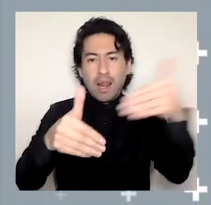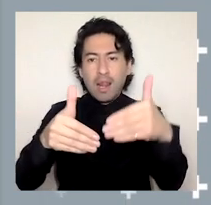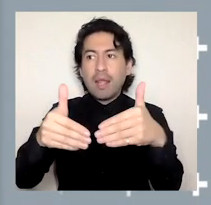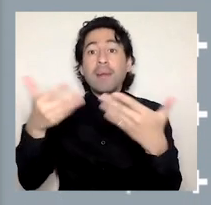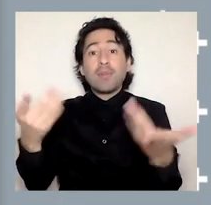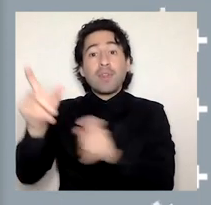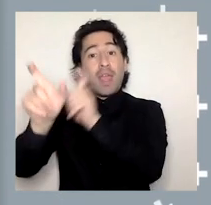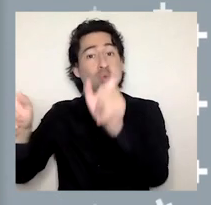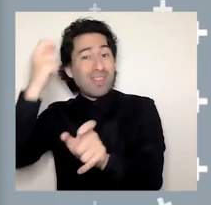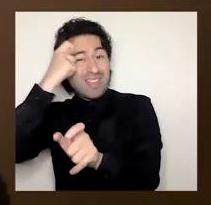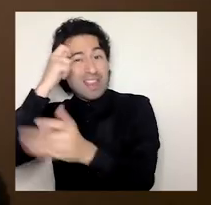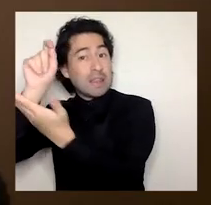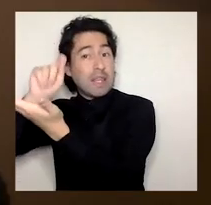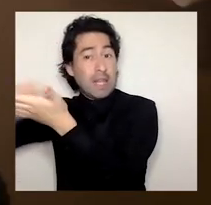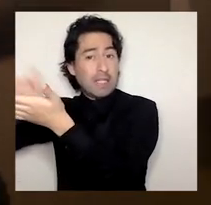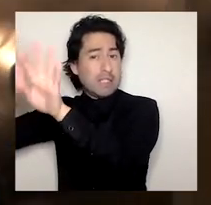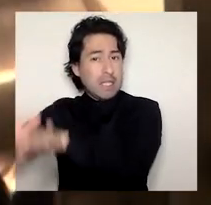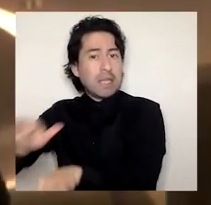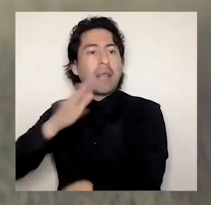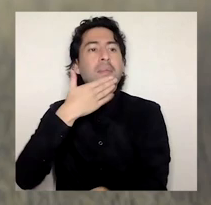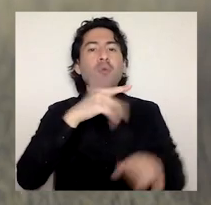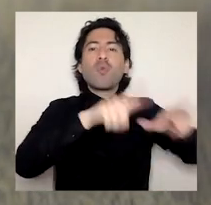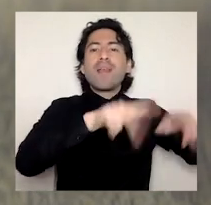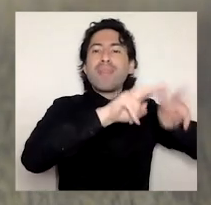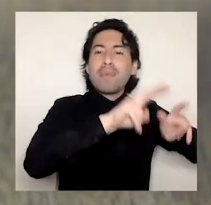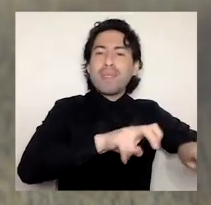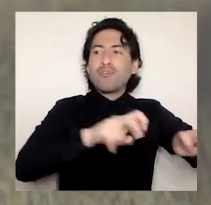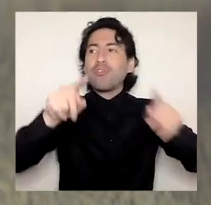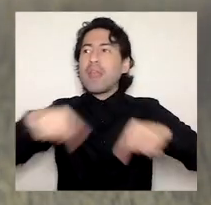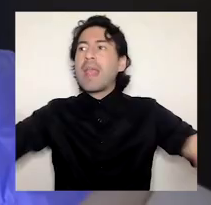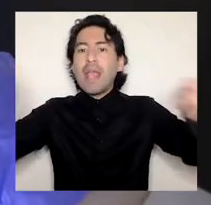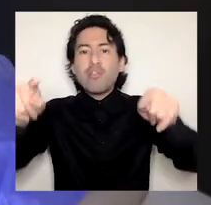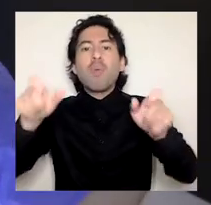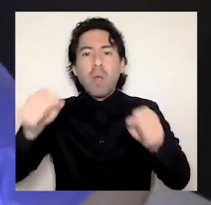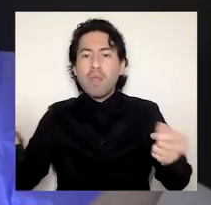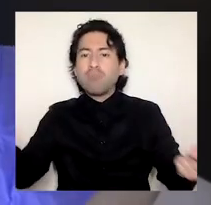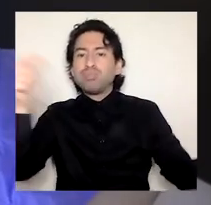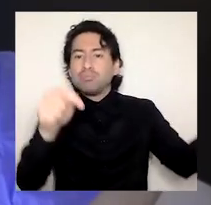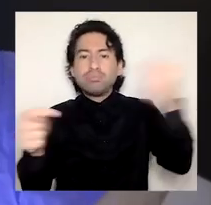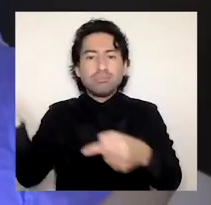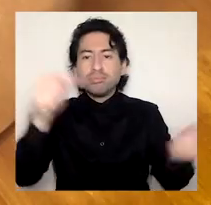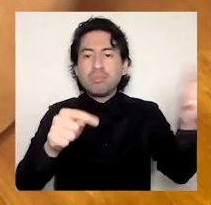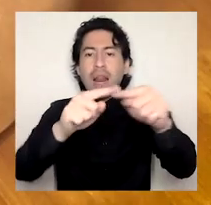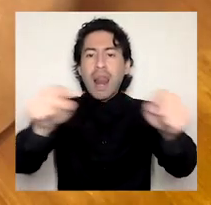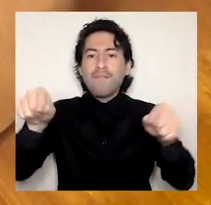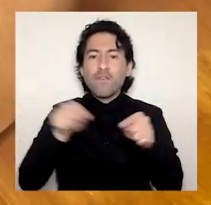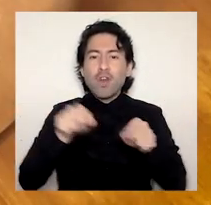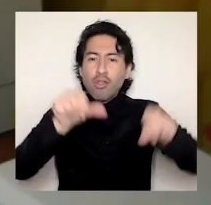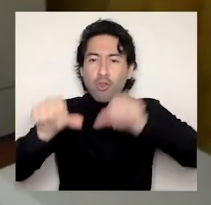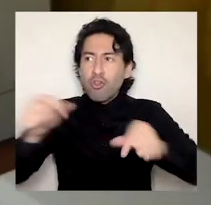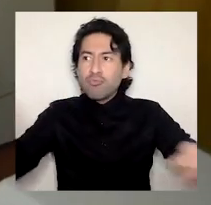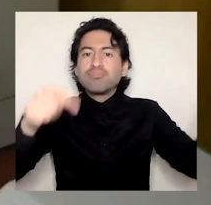y de unidades de investigación puedan ingresar a los distintos laboratorios de la UB para avanzar en sus